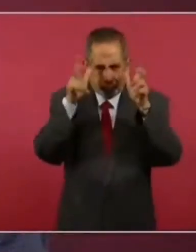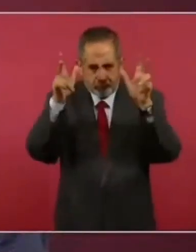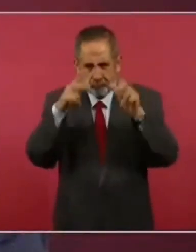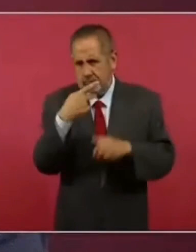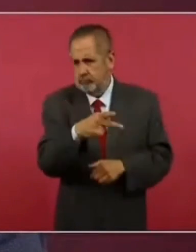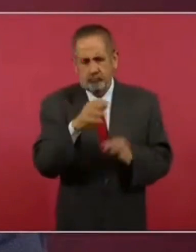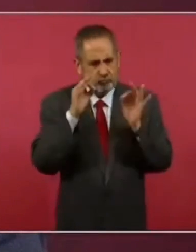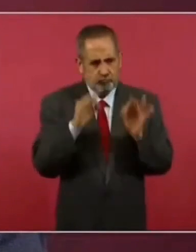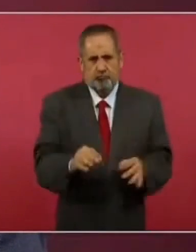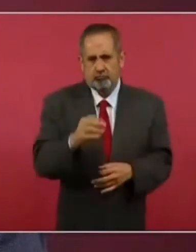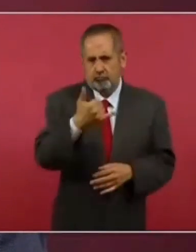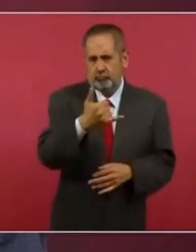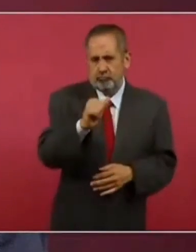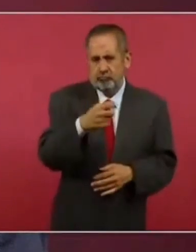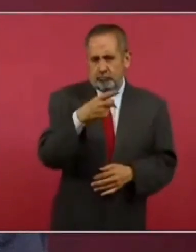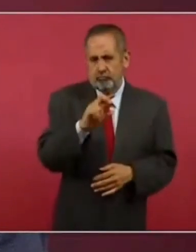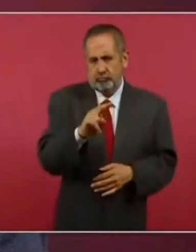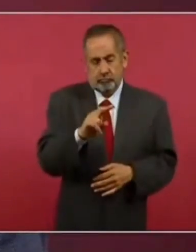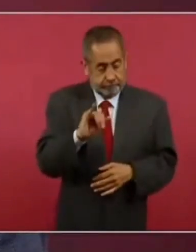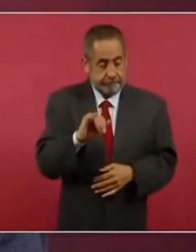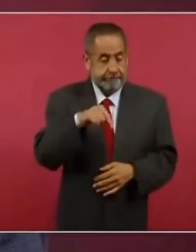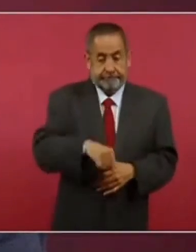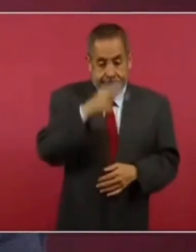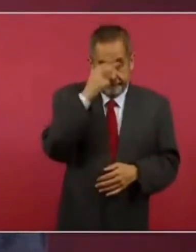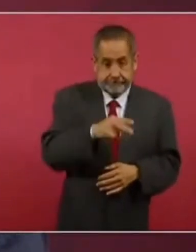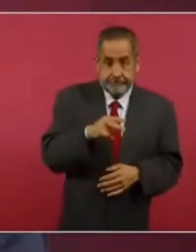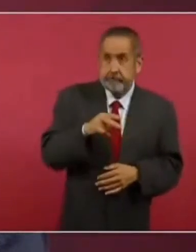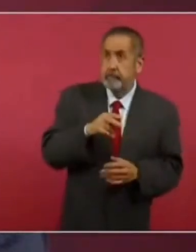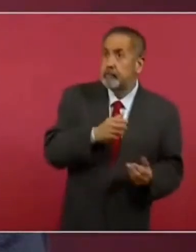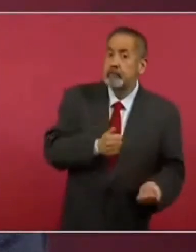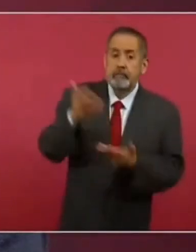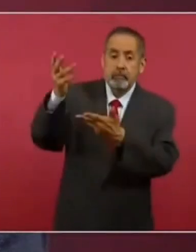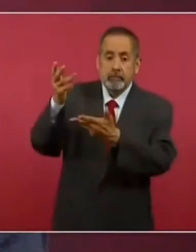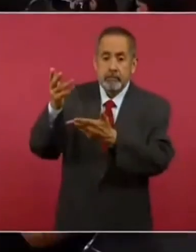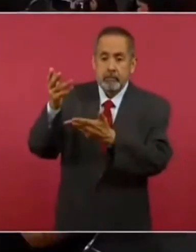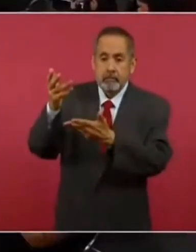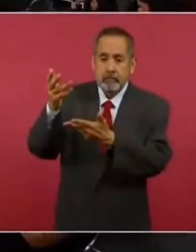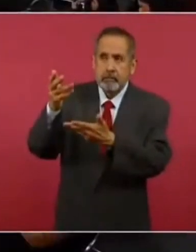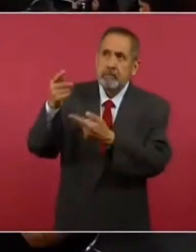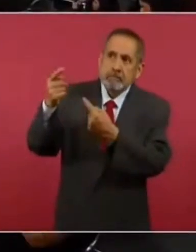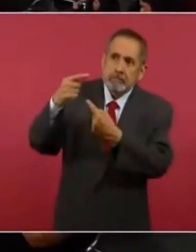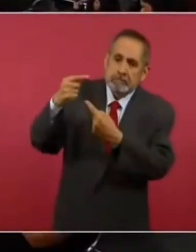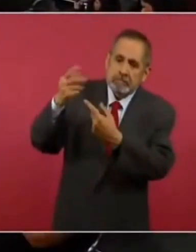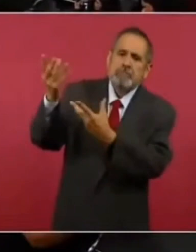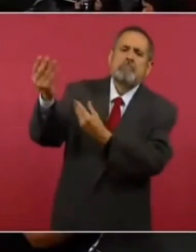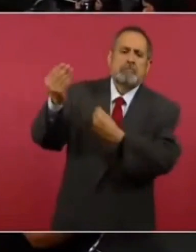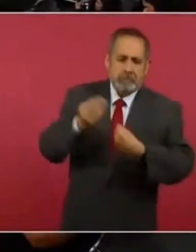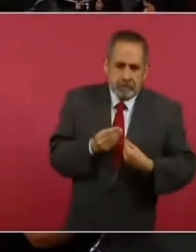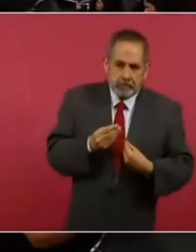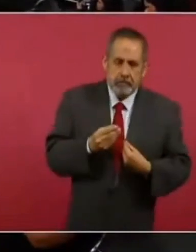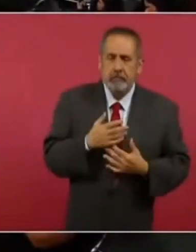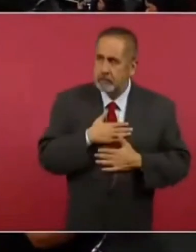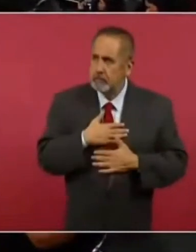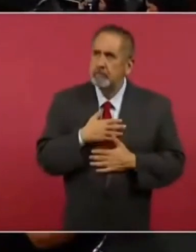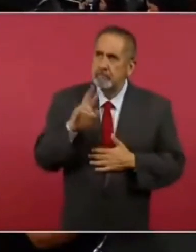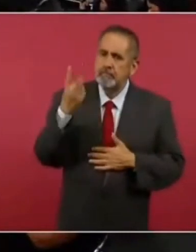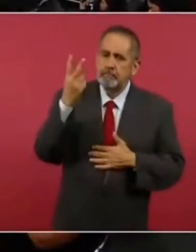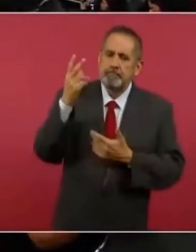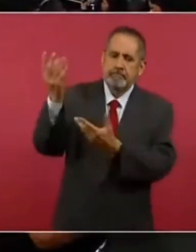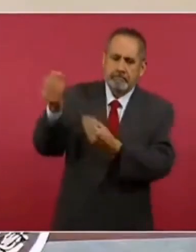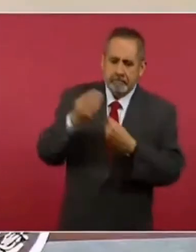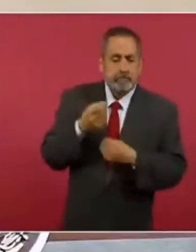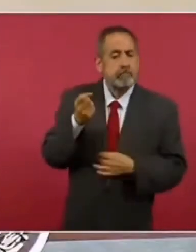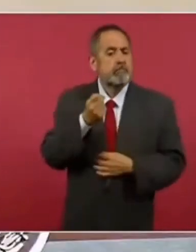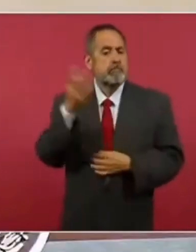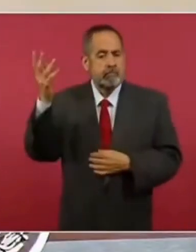yaqui, y pues se ha recuperado este material que estaba en un museo, es decir, también se ha logrado que algunos museos empiecen